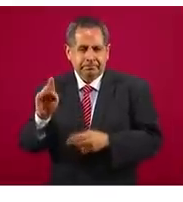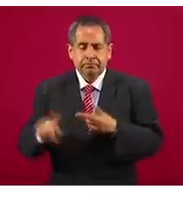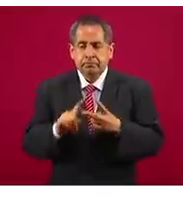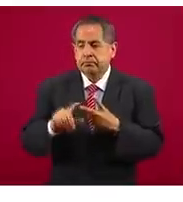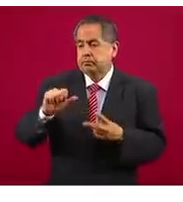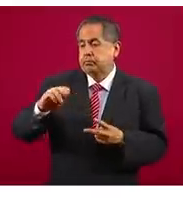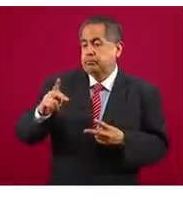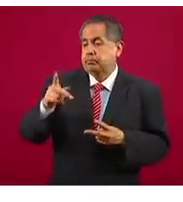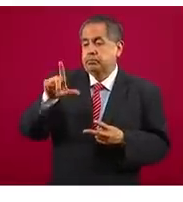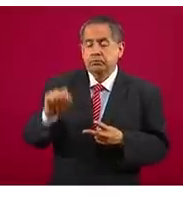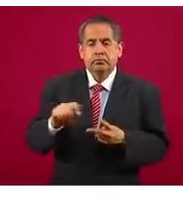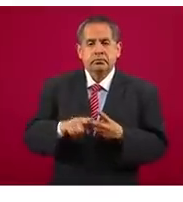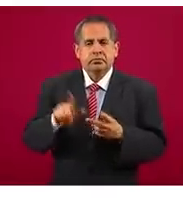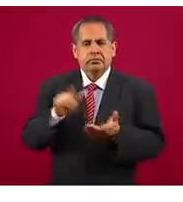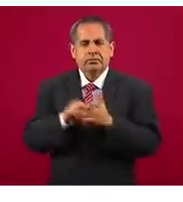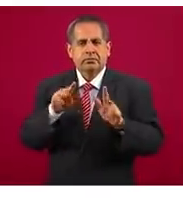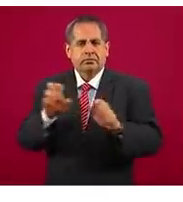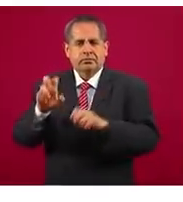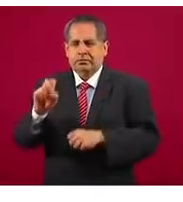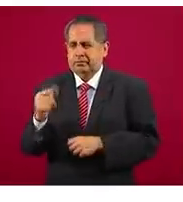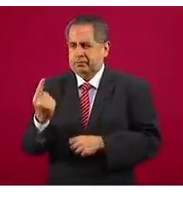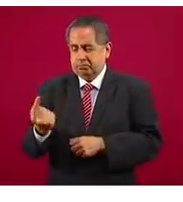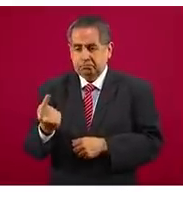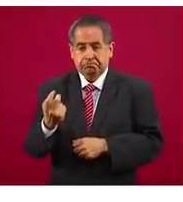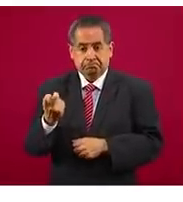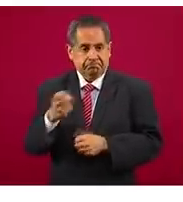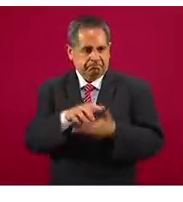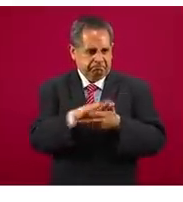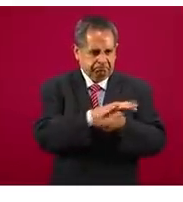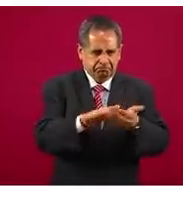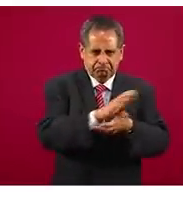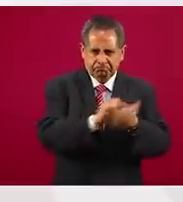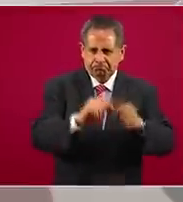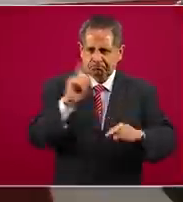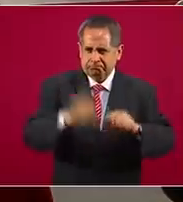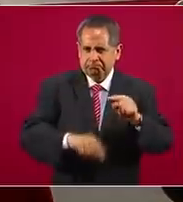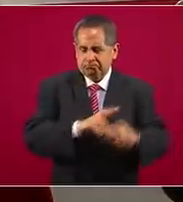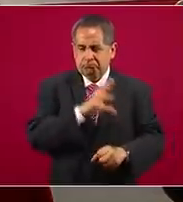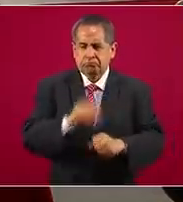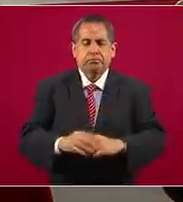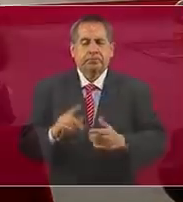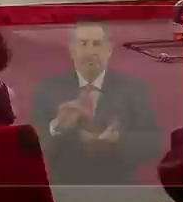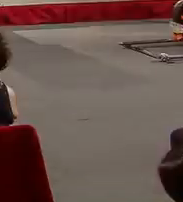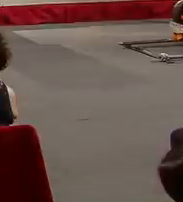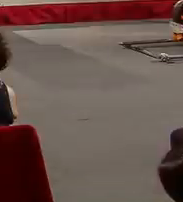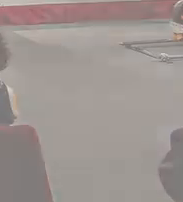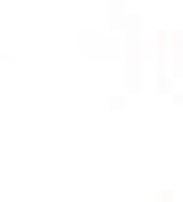731. Esto es lo que se refiere al Estado de Derecho. Gracias.